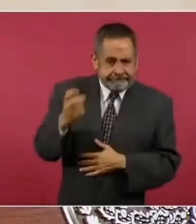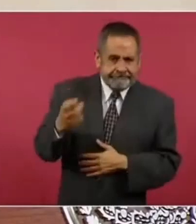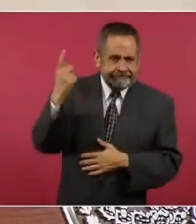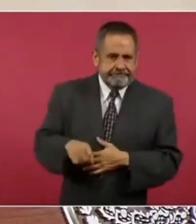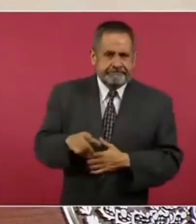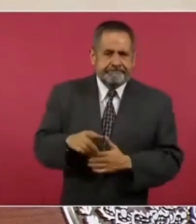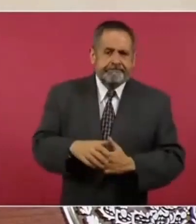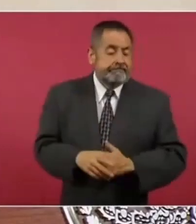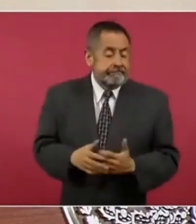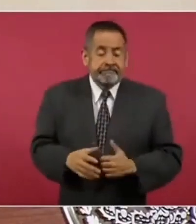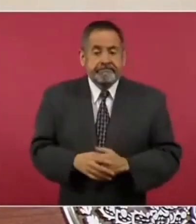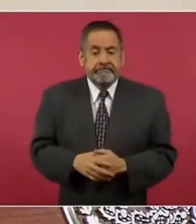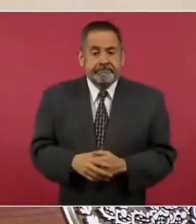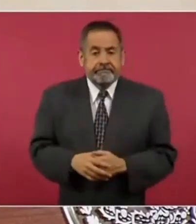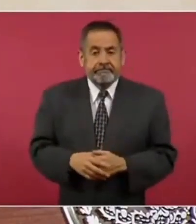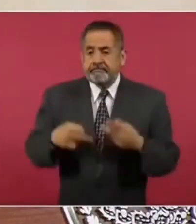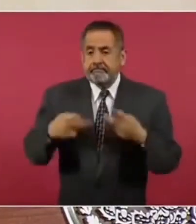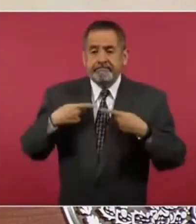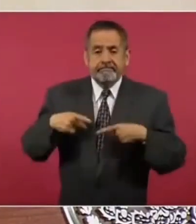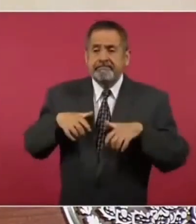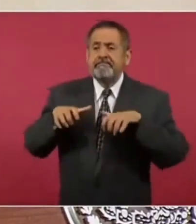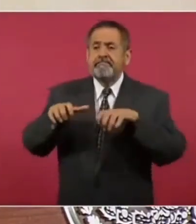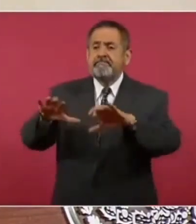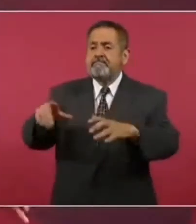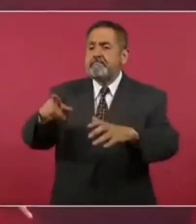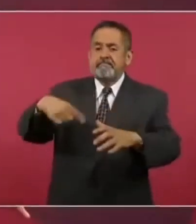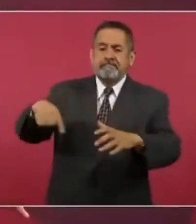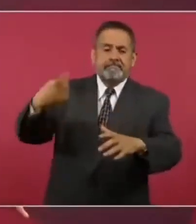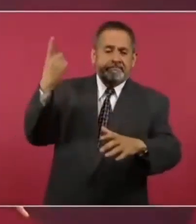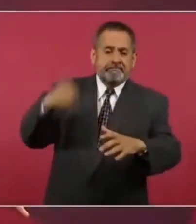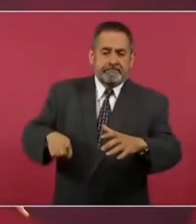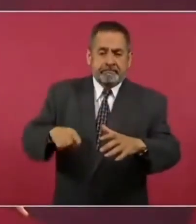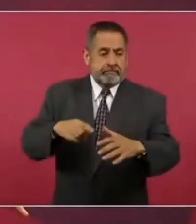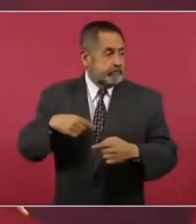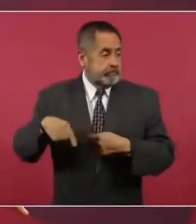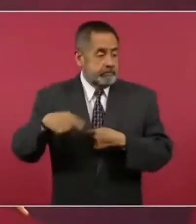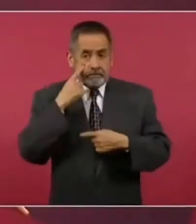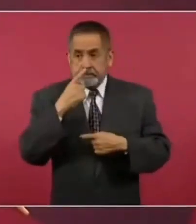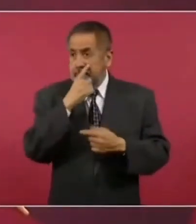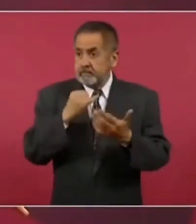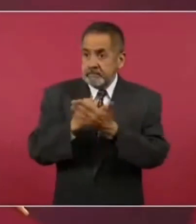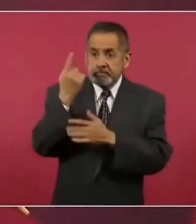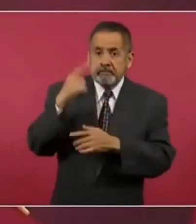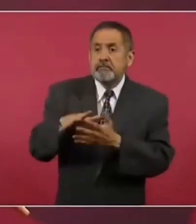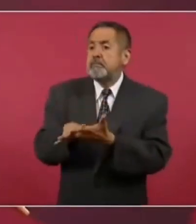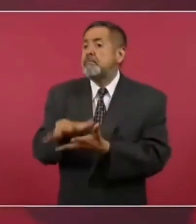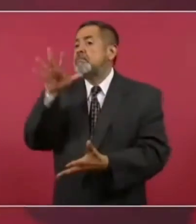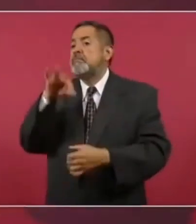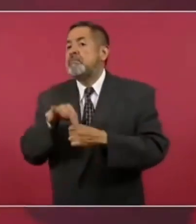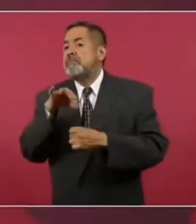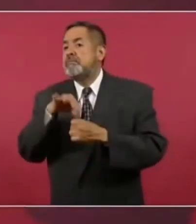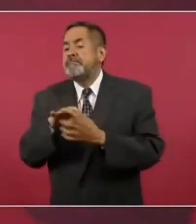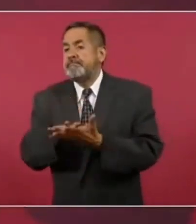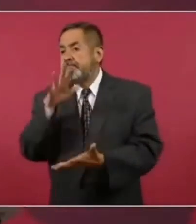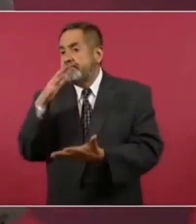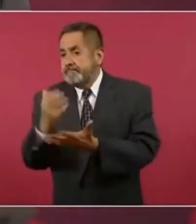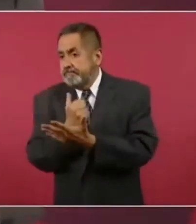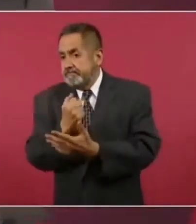El pueblo manda en la democracia. Entonces,